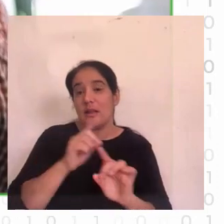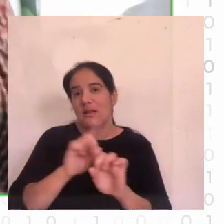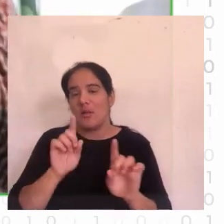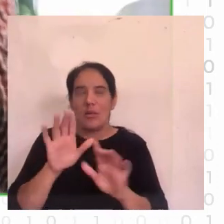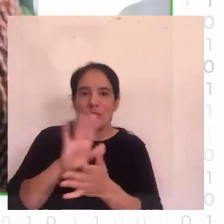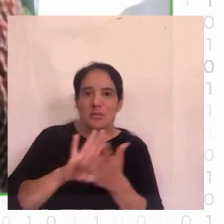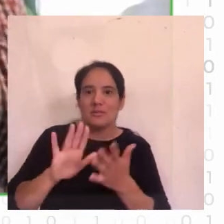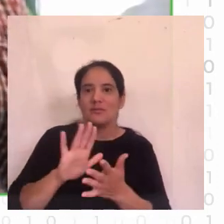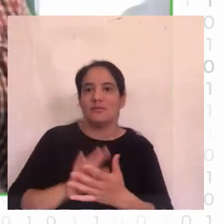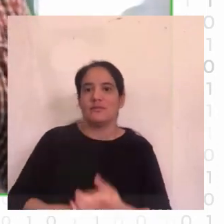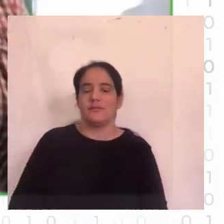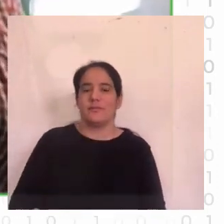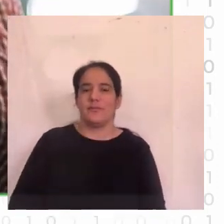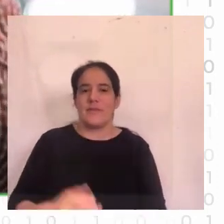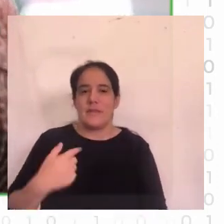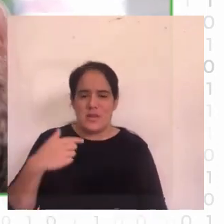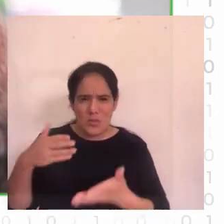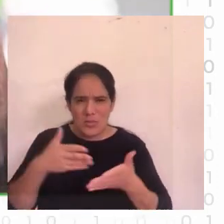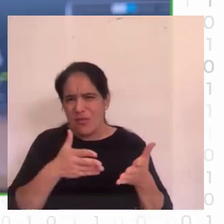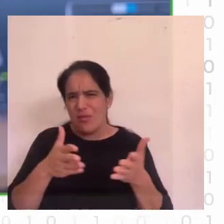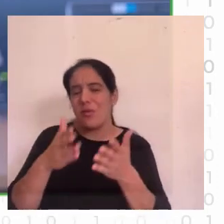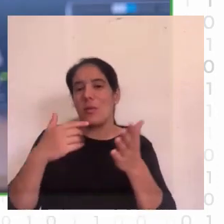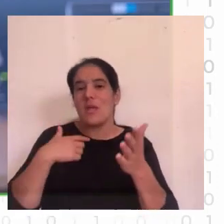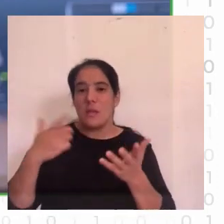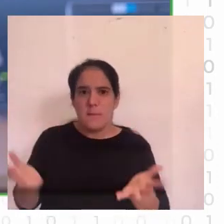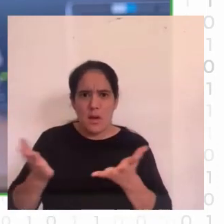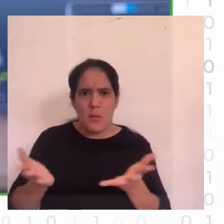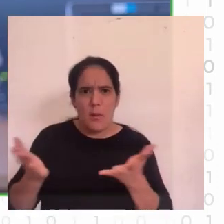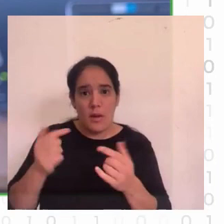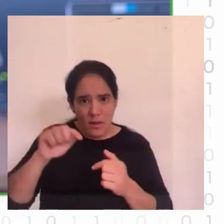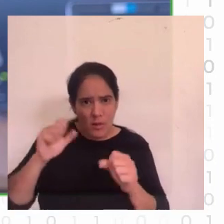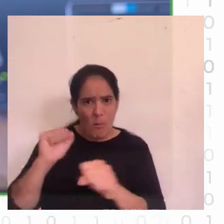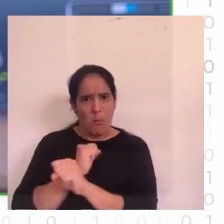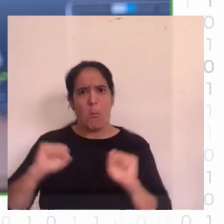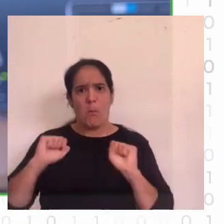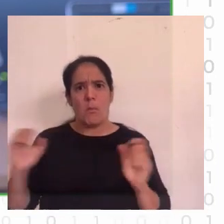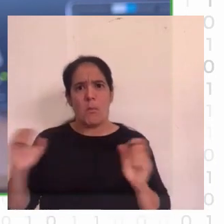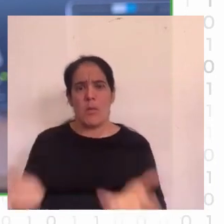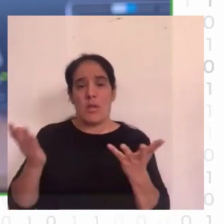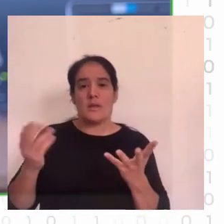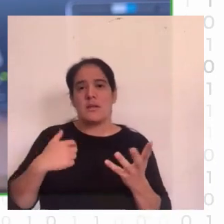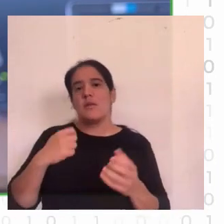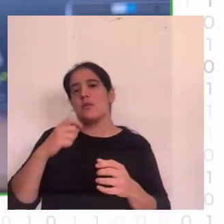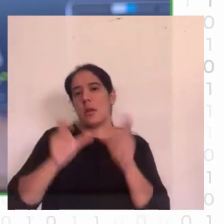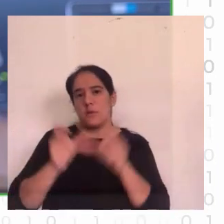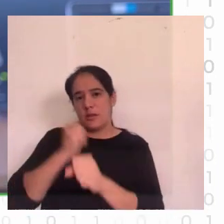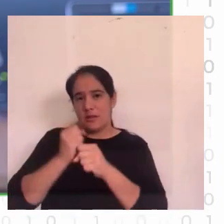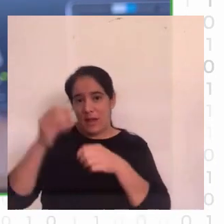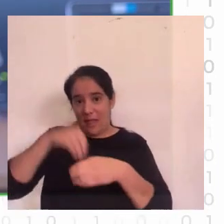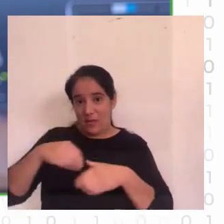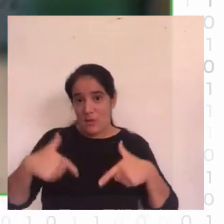Tiene como esa beta de tratar de empujar hacia el emprendedorismo Tanto la gente de la UTEC como del MITS agregan como ese